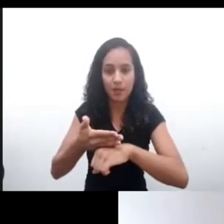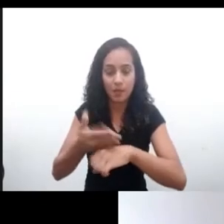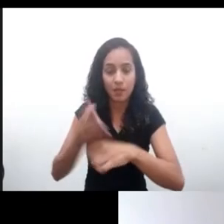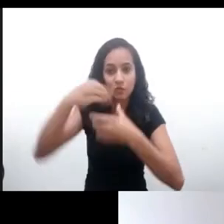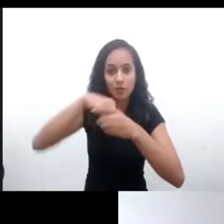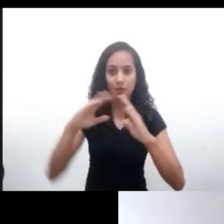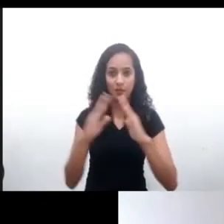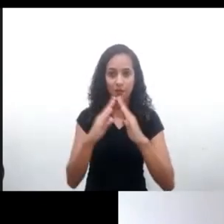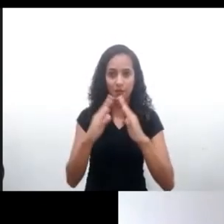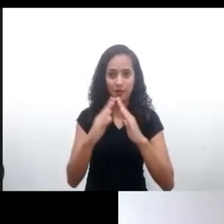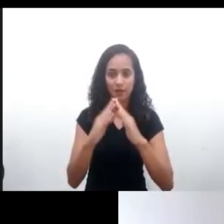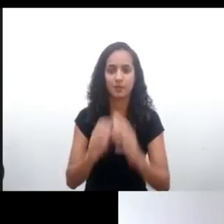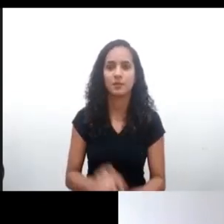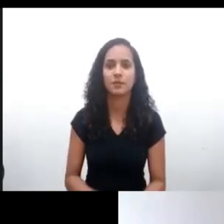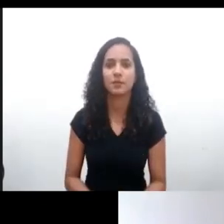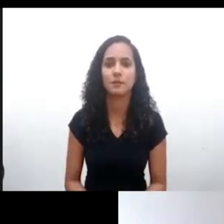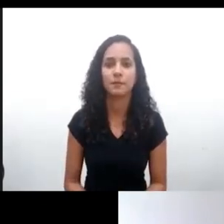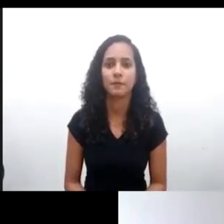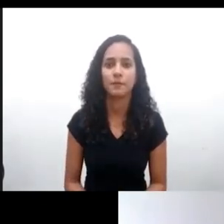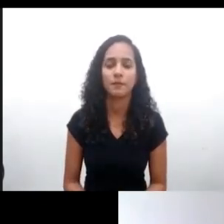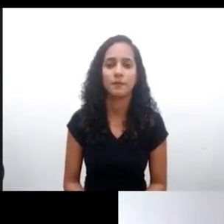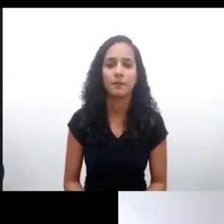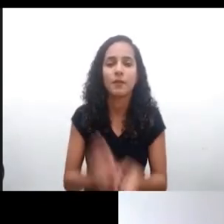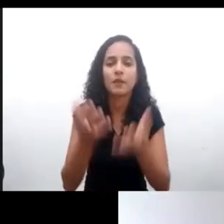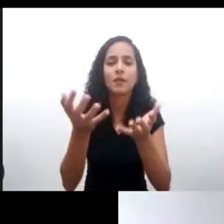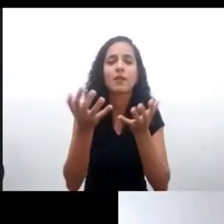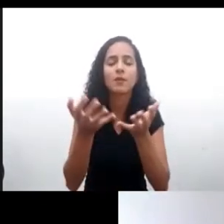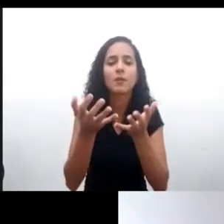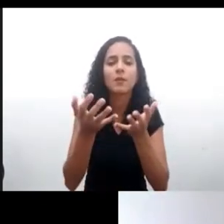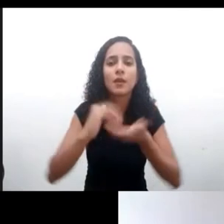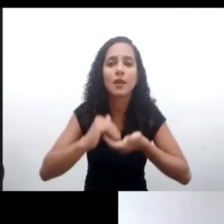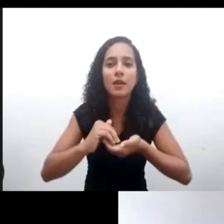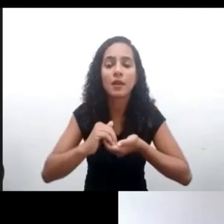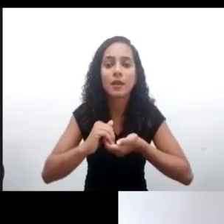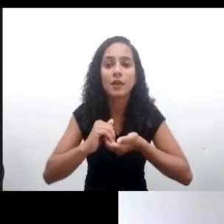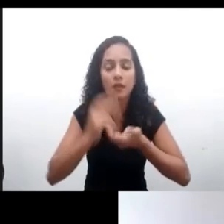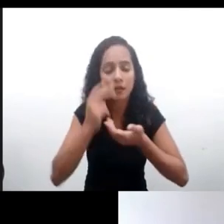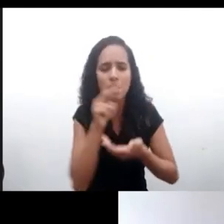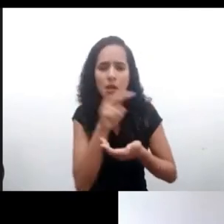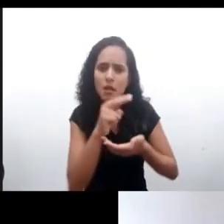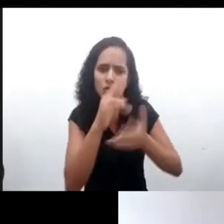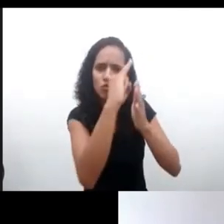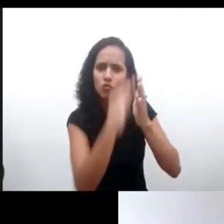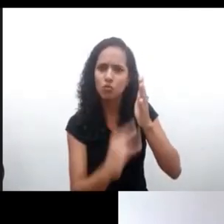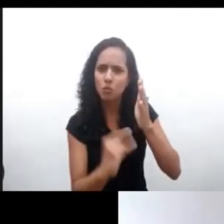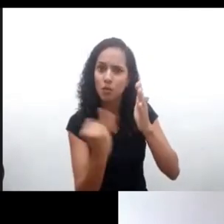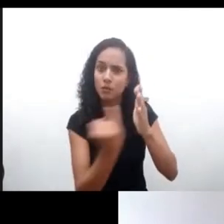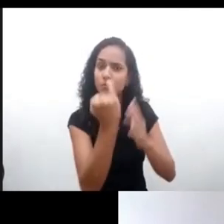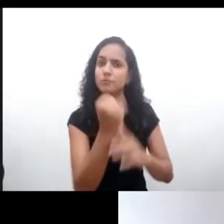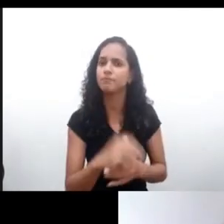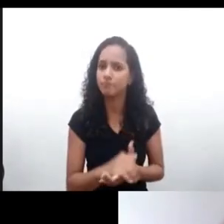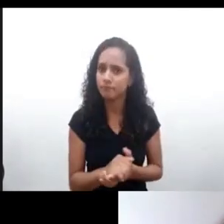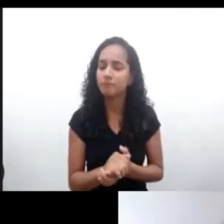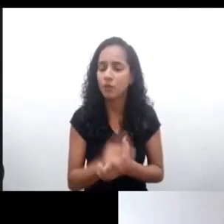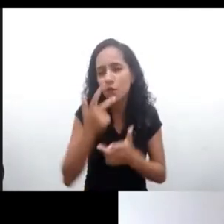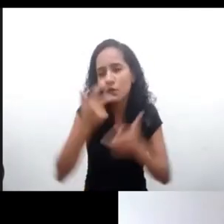soy una mujer blanca, estoy hablando desde mi hogar. Y quisiera primero saludar este documento, es muy importante.